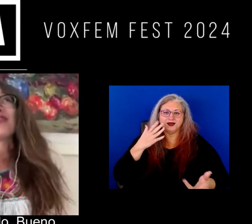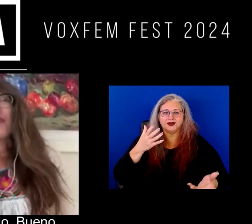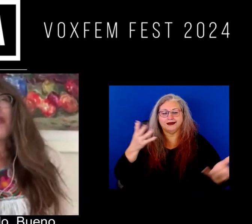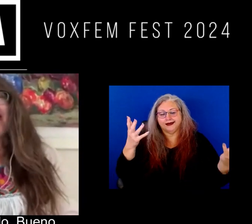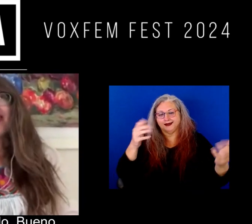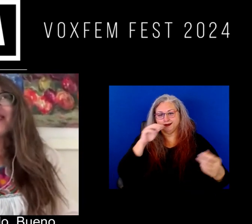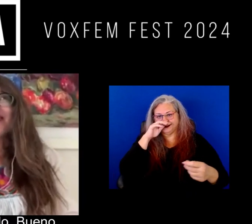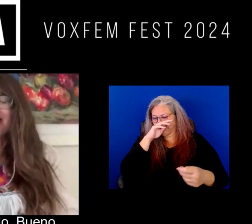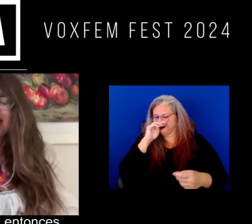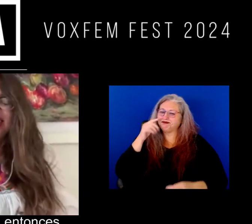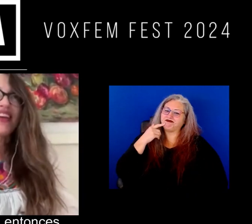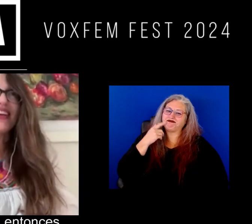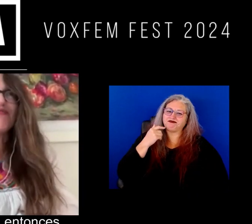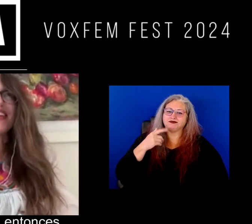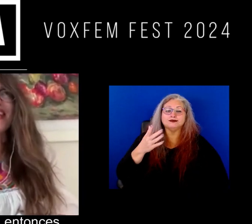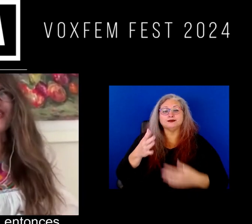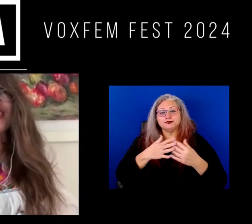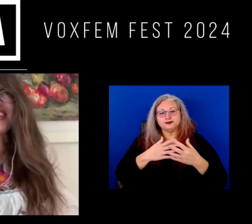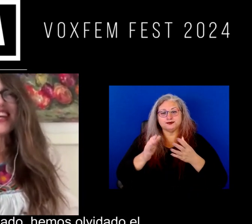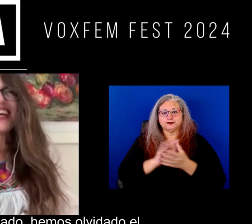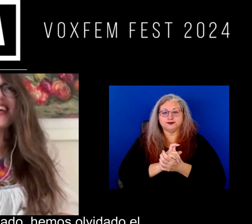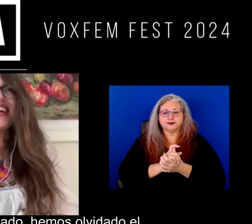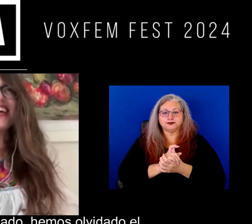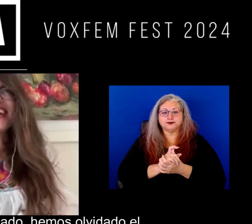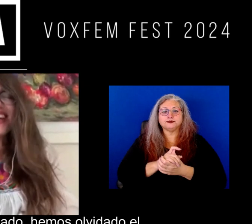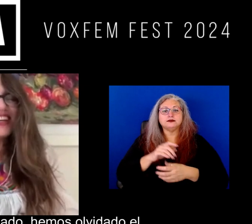cuando bueno en fin entonces